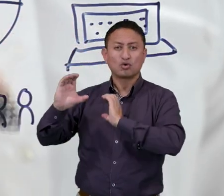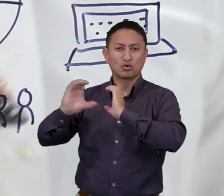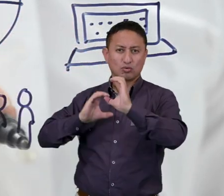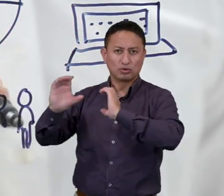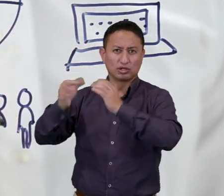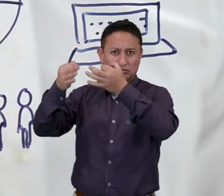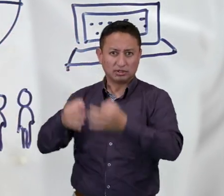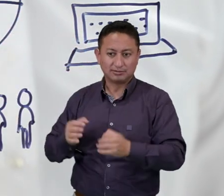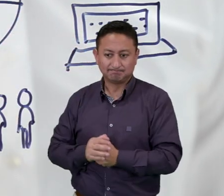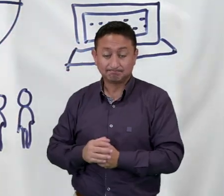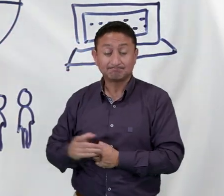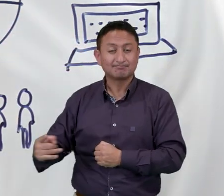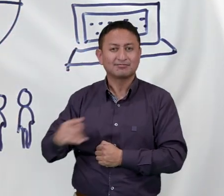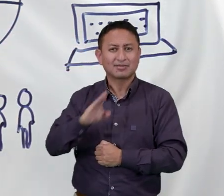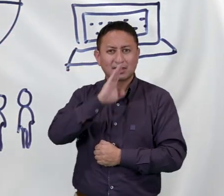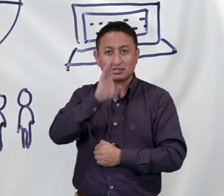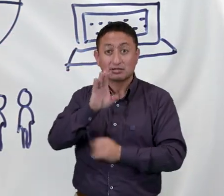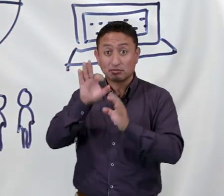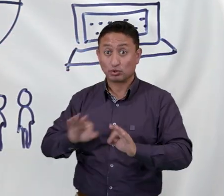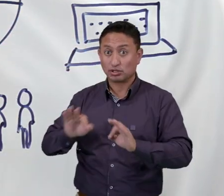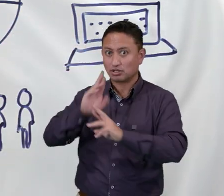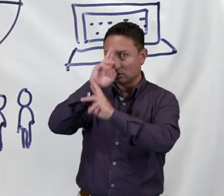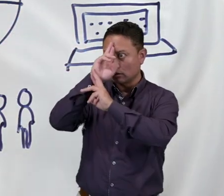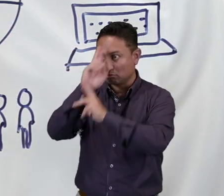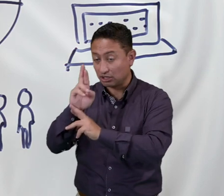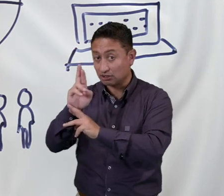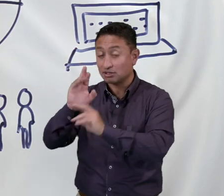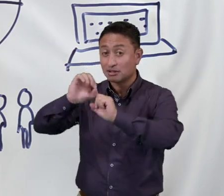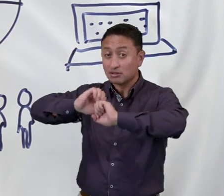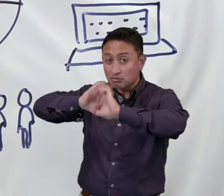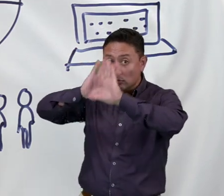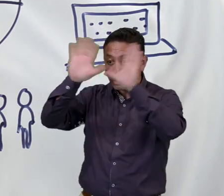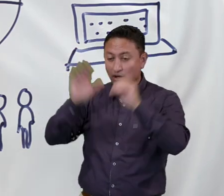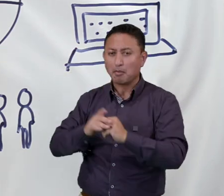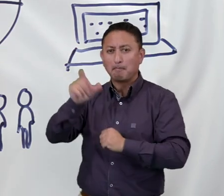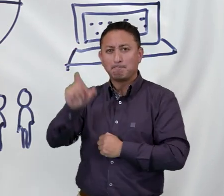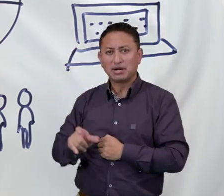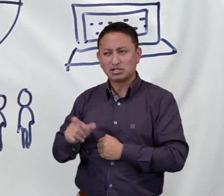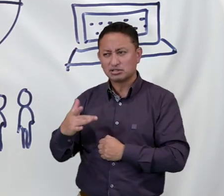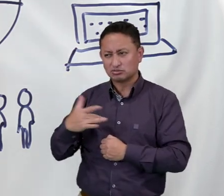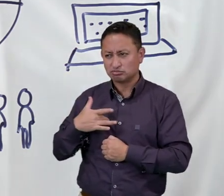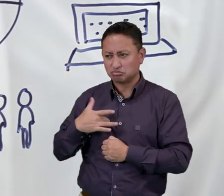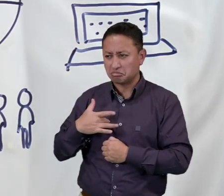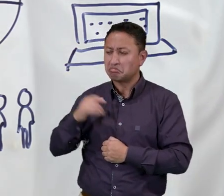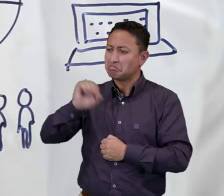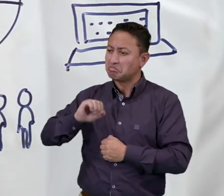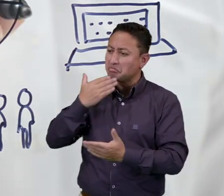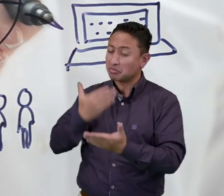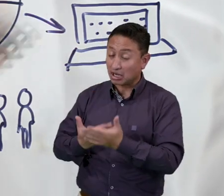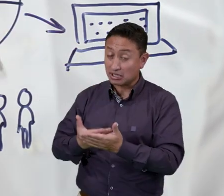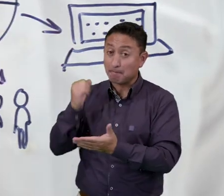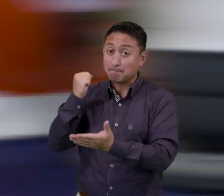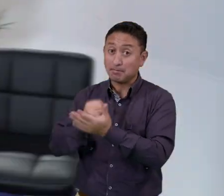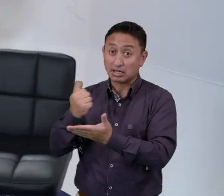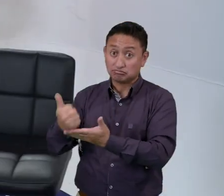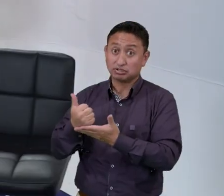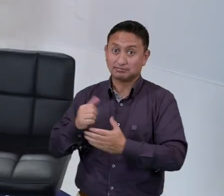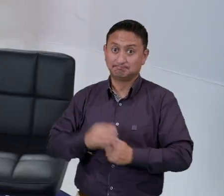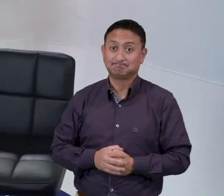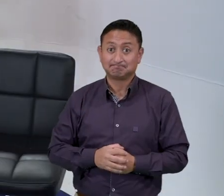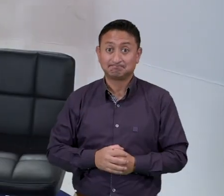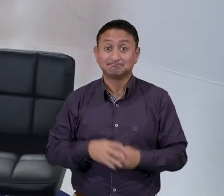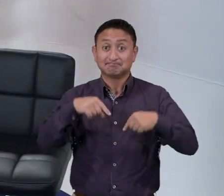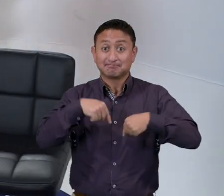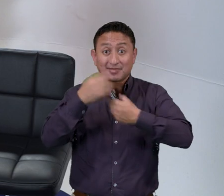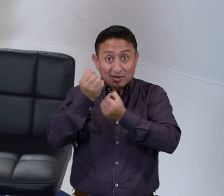formal. El matiz será el respeto y la claridad, procurando que el cliente se siente identificado y atraído por la marca. Vaya que